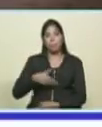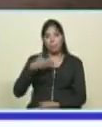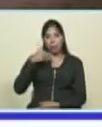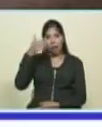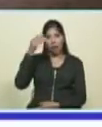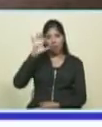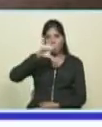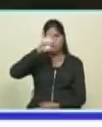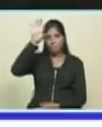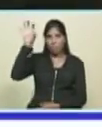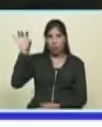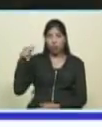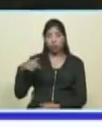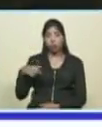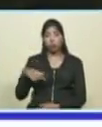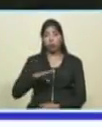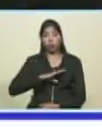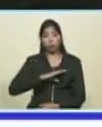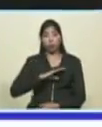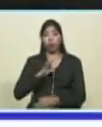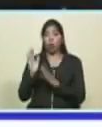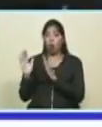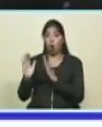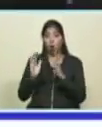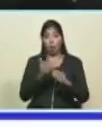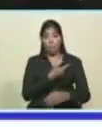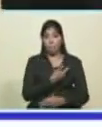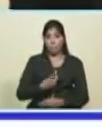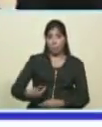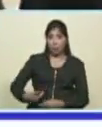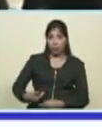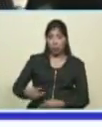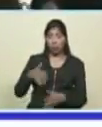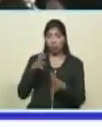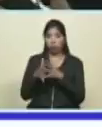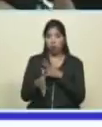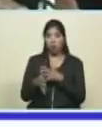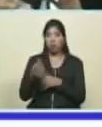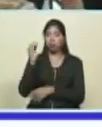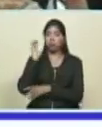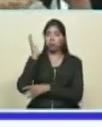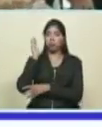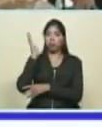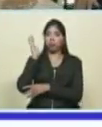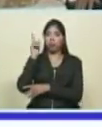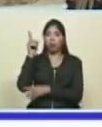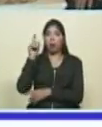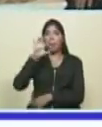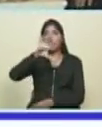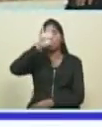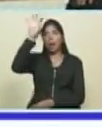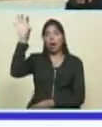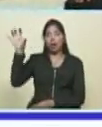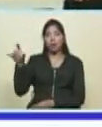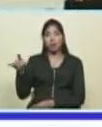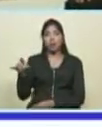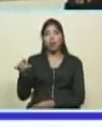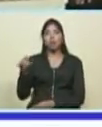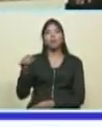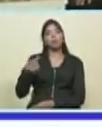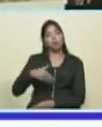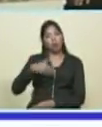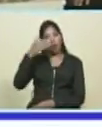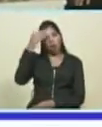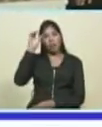somos presidentes de la organización de cooperación e integración del foro de cooperación países árabes suramérica